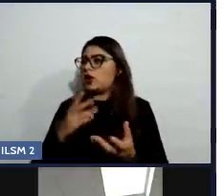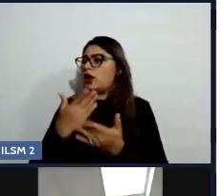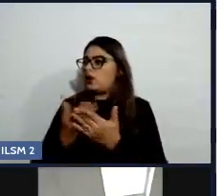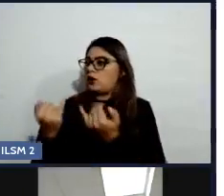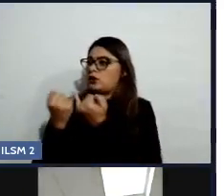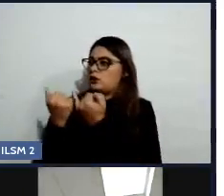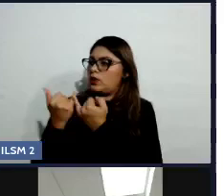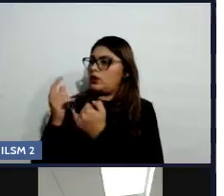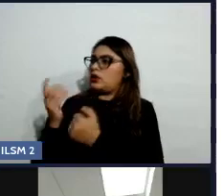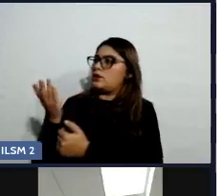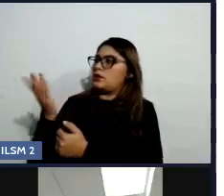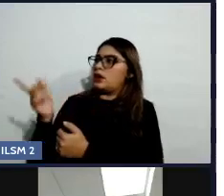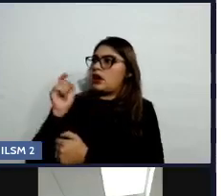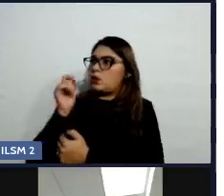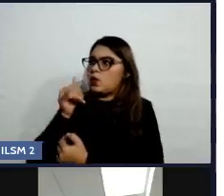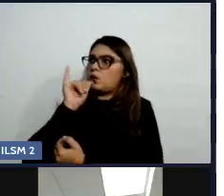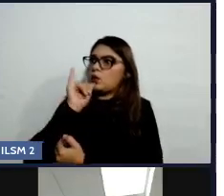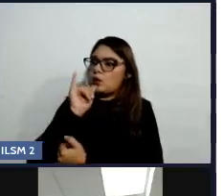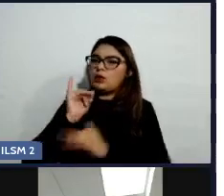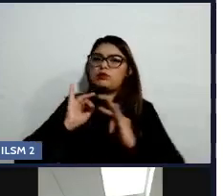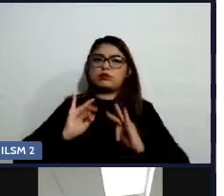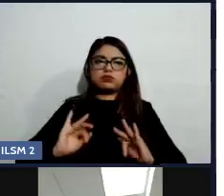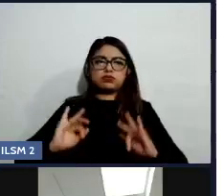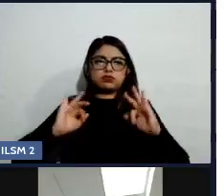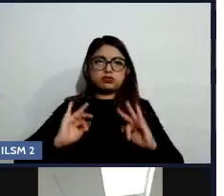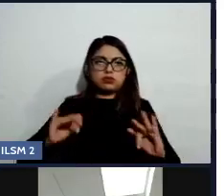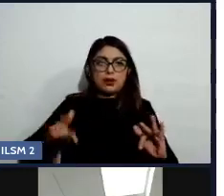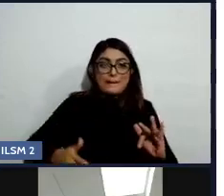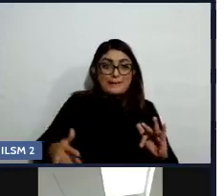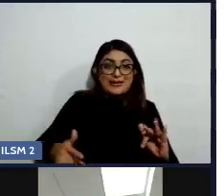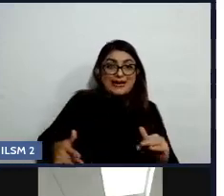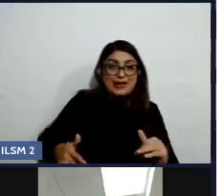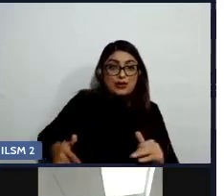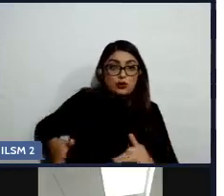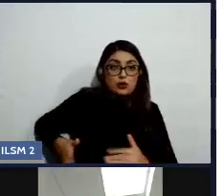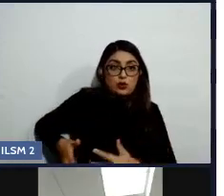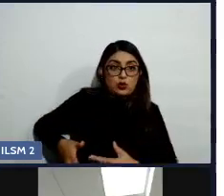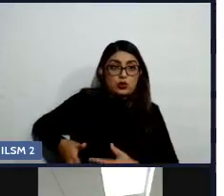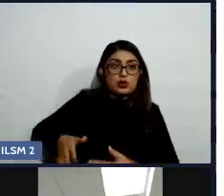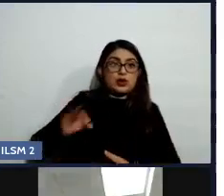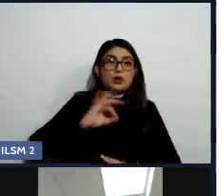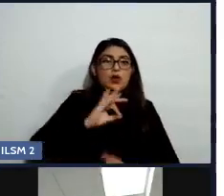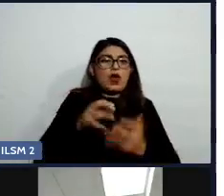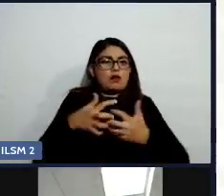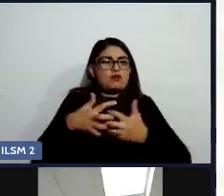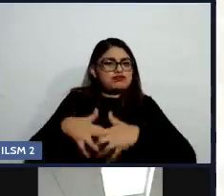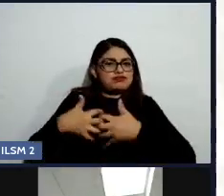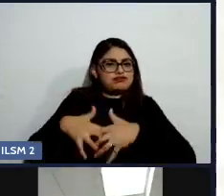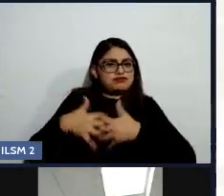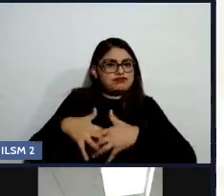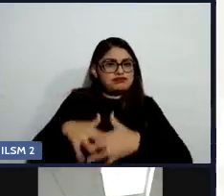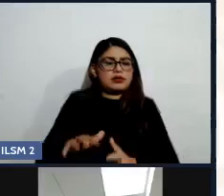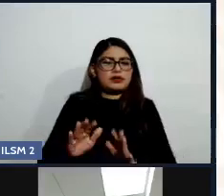procesando, a mi hígado, y no saturarlo. La que sigue, por favor.